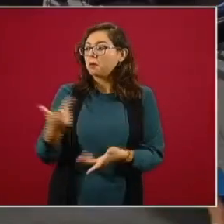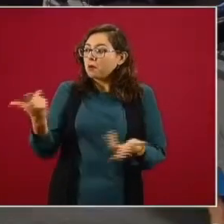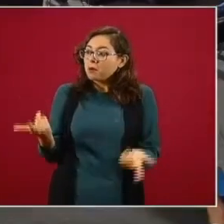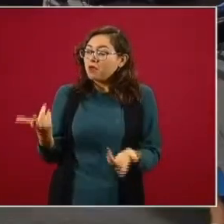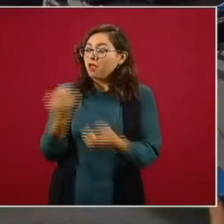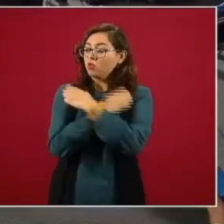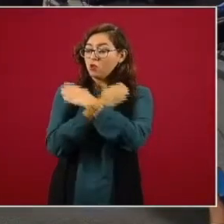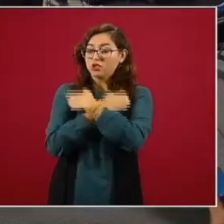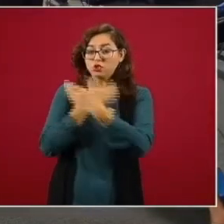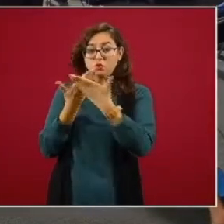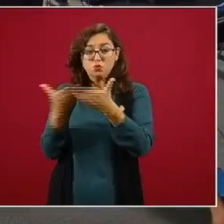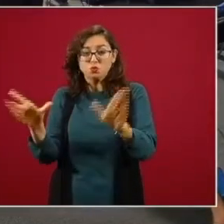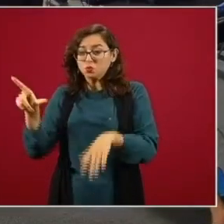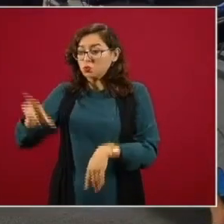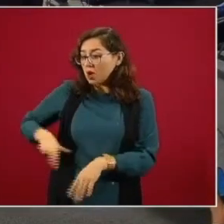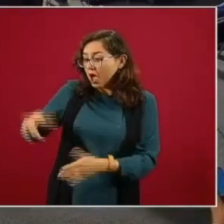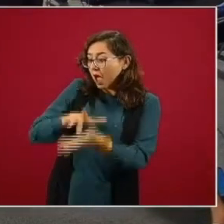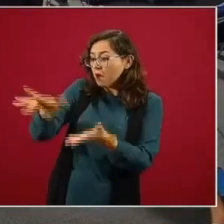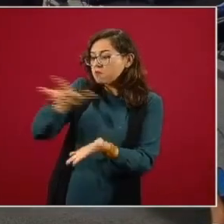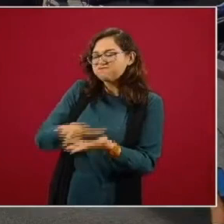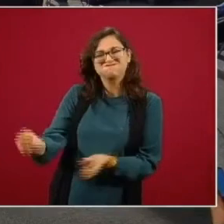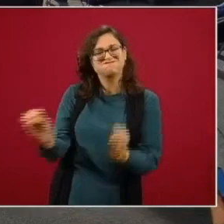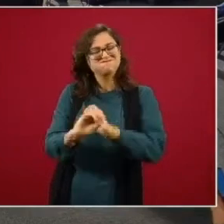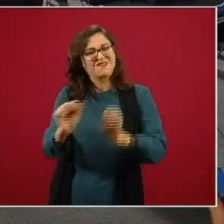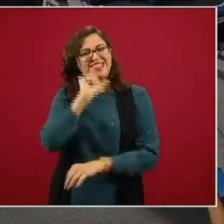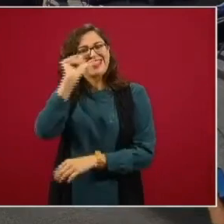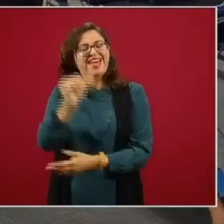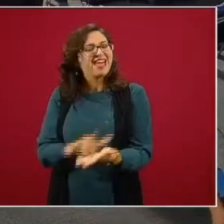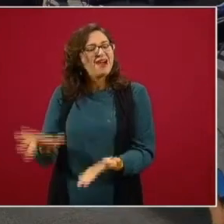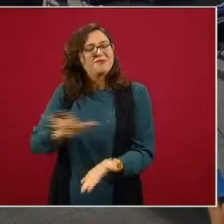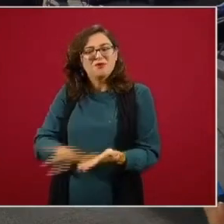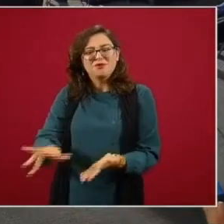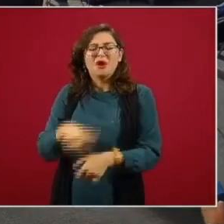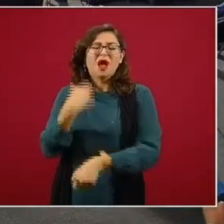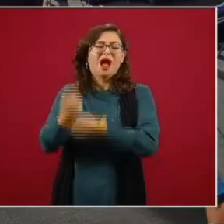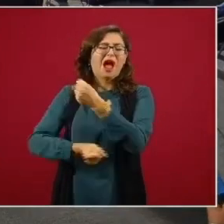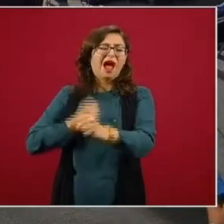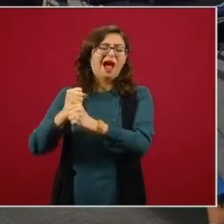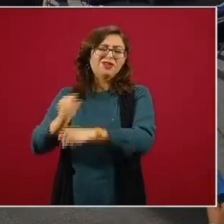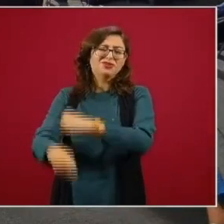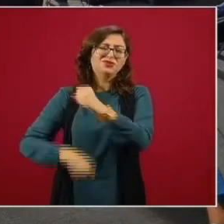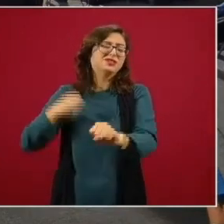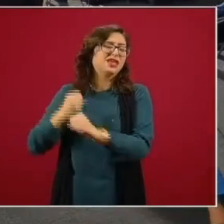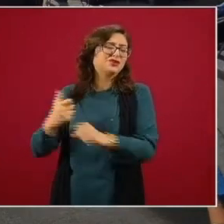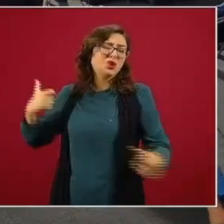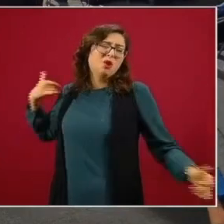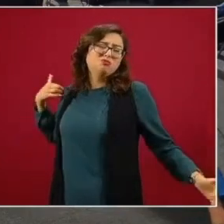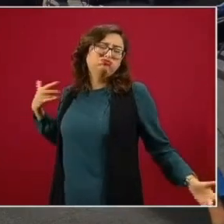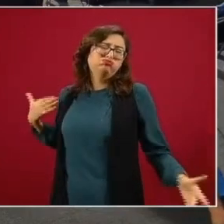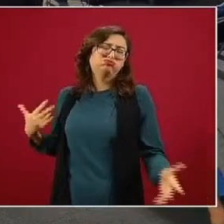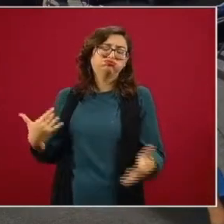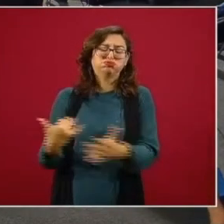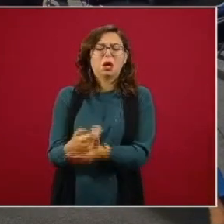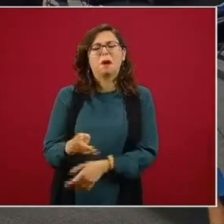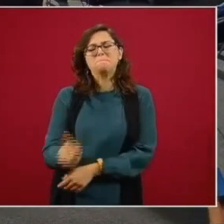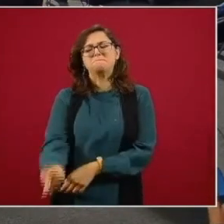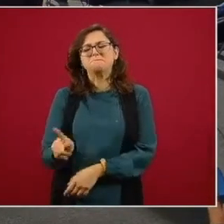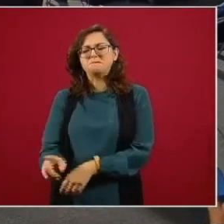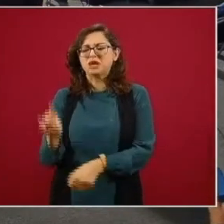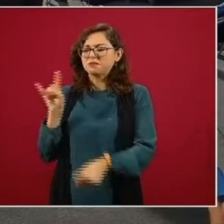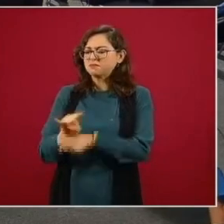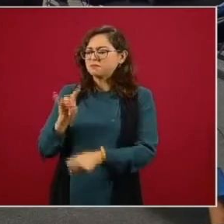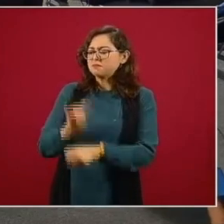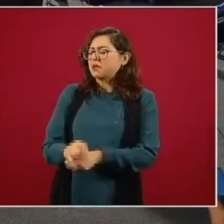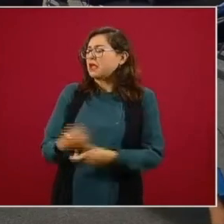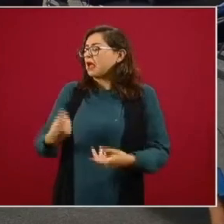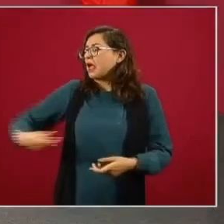entonces se engañaron durante años de que los que querían ingresar